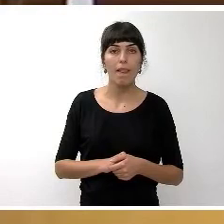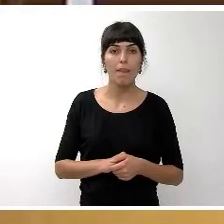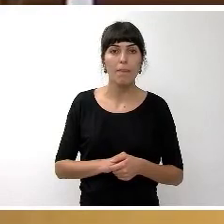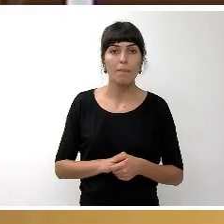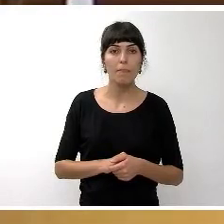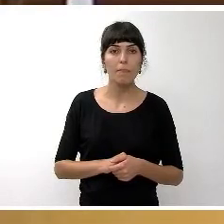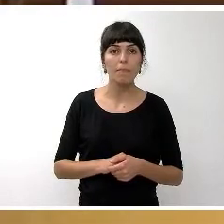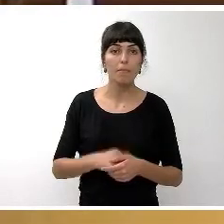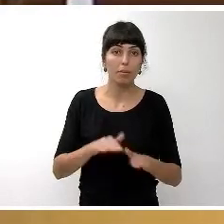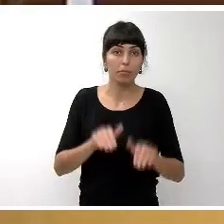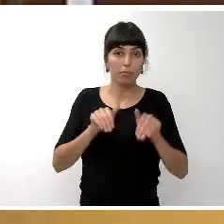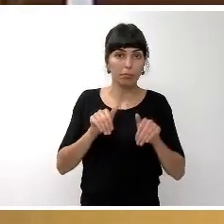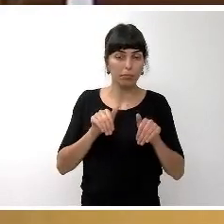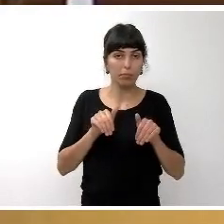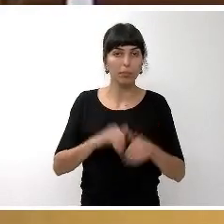¿extensiones?